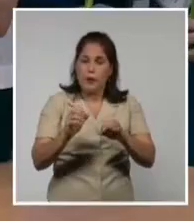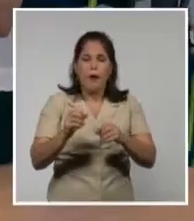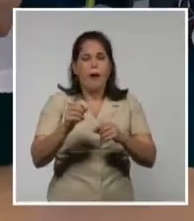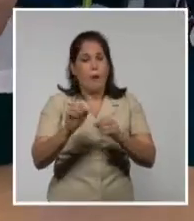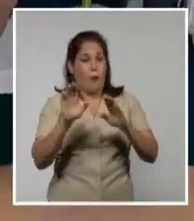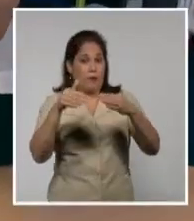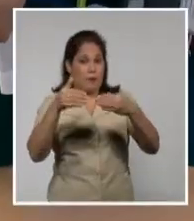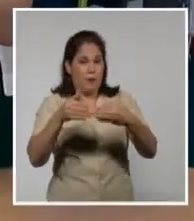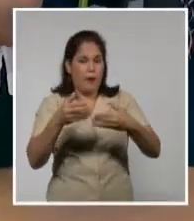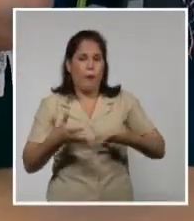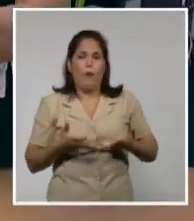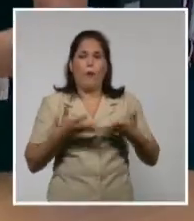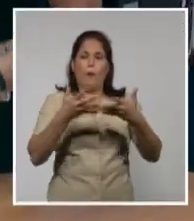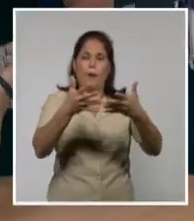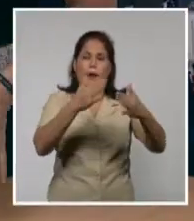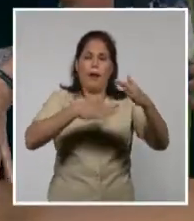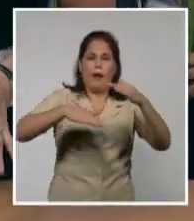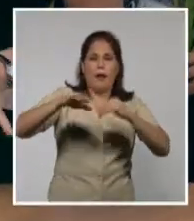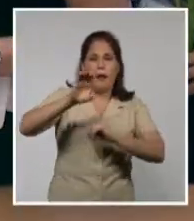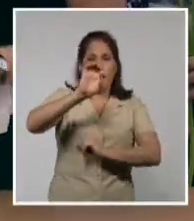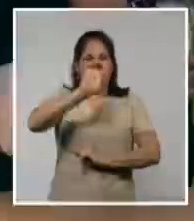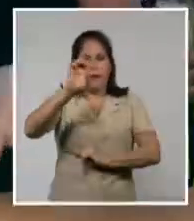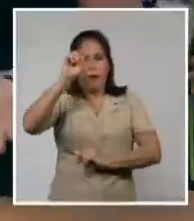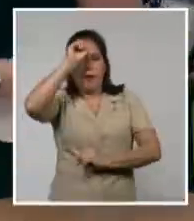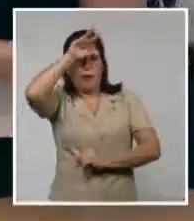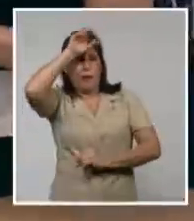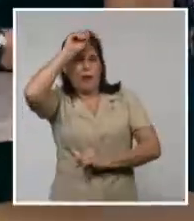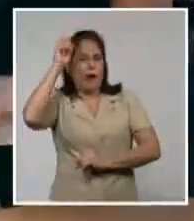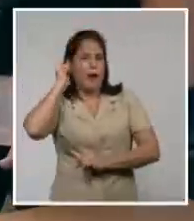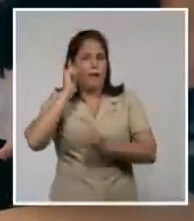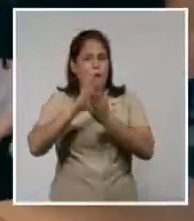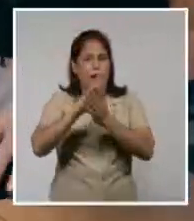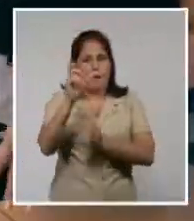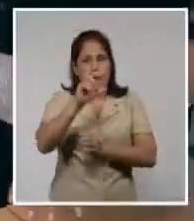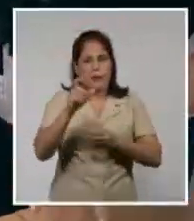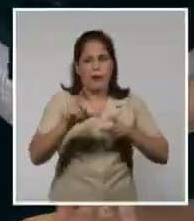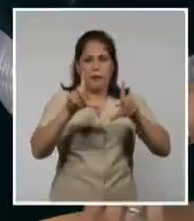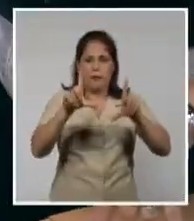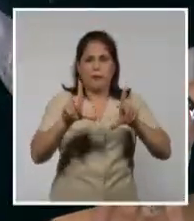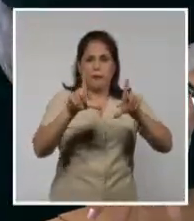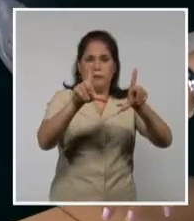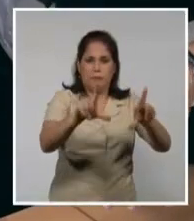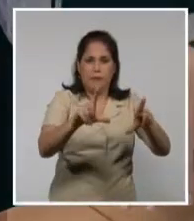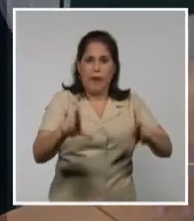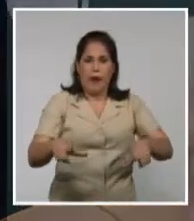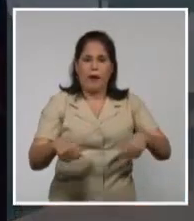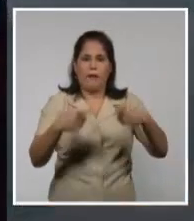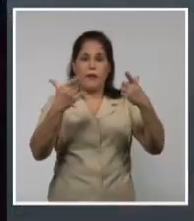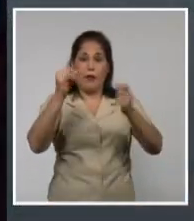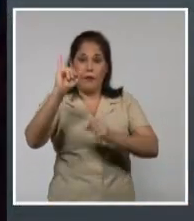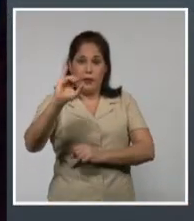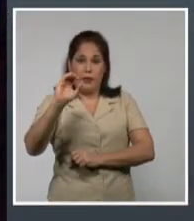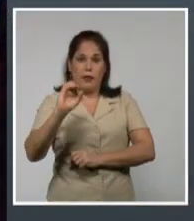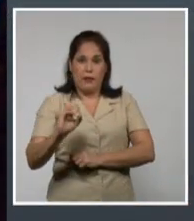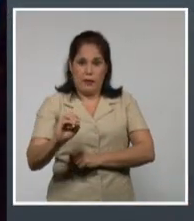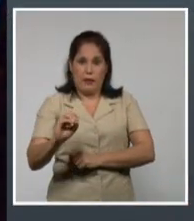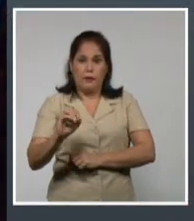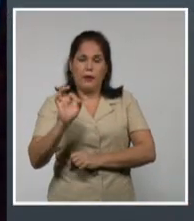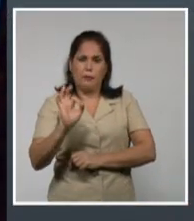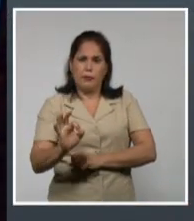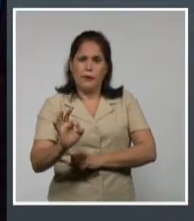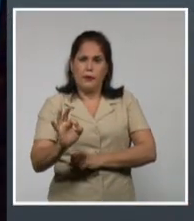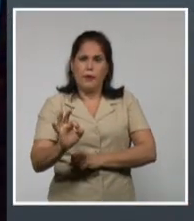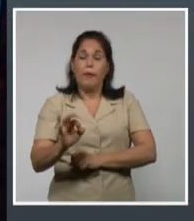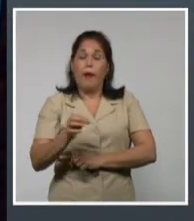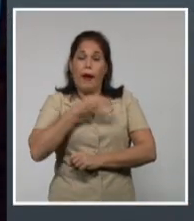del Ministerio de Energía y Minas a la Federación de Mujeres Cubanas en su aniversario 60, como expresó